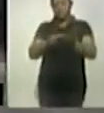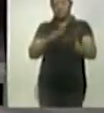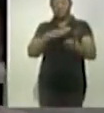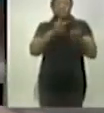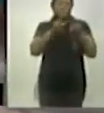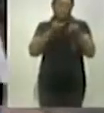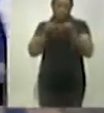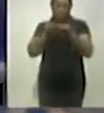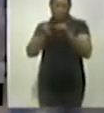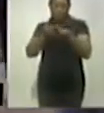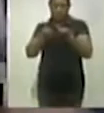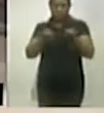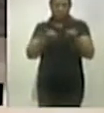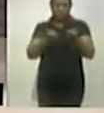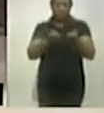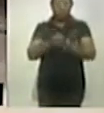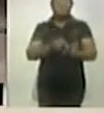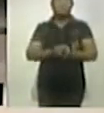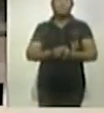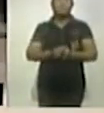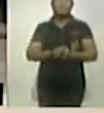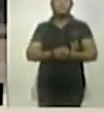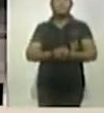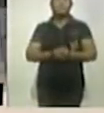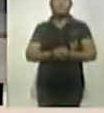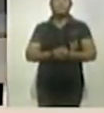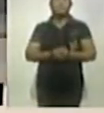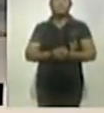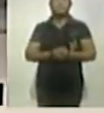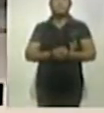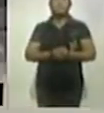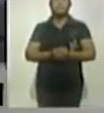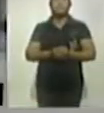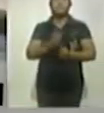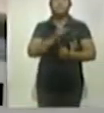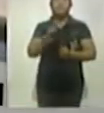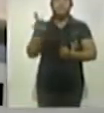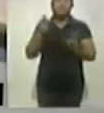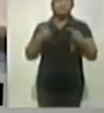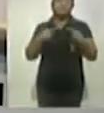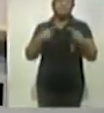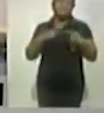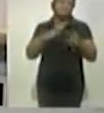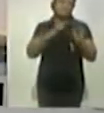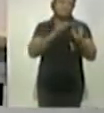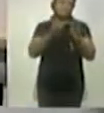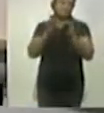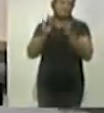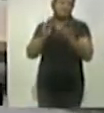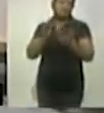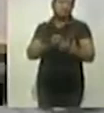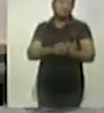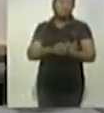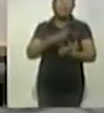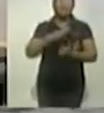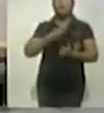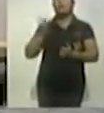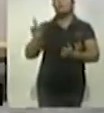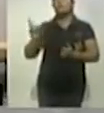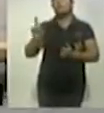asistir a las personas, en sus bienes, y en los municipios. Se hacen recorridos